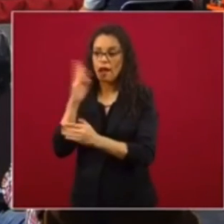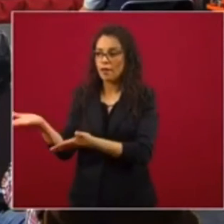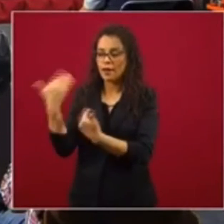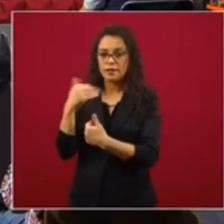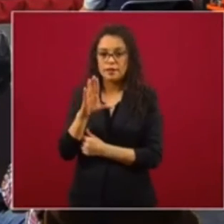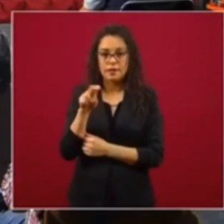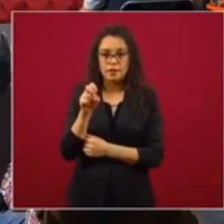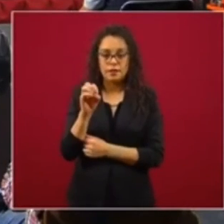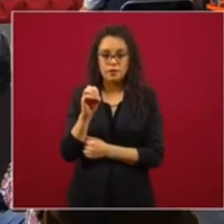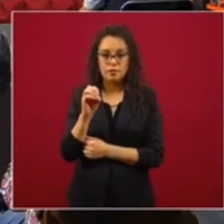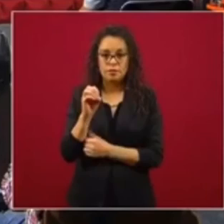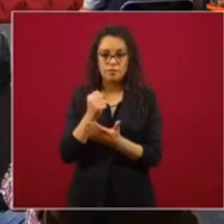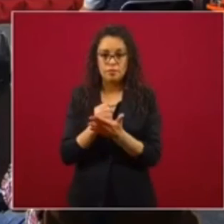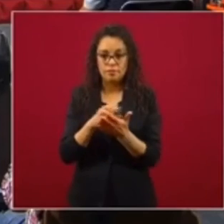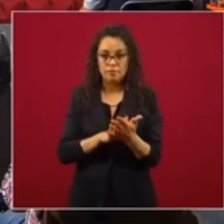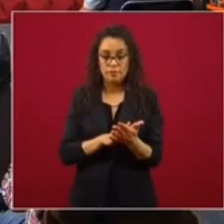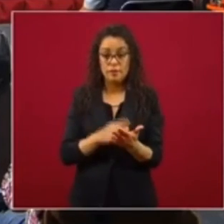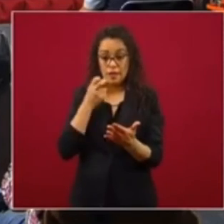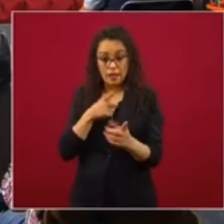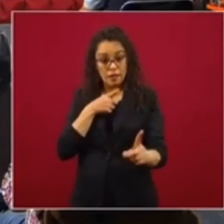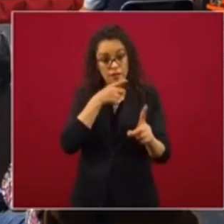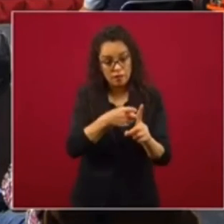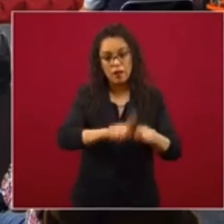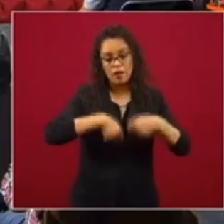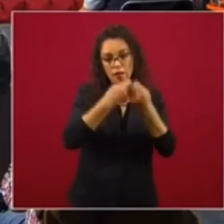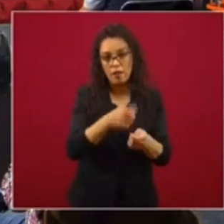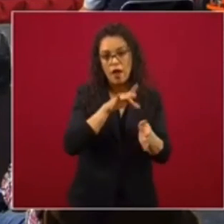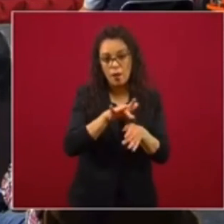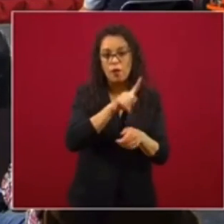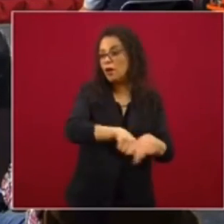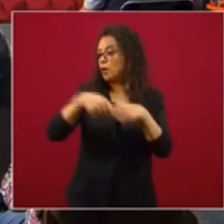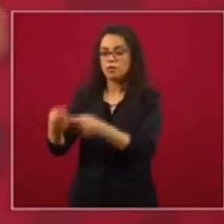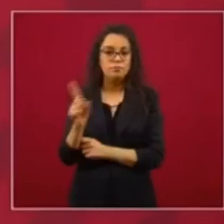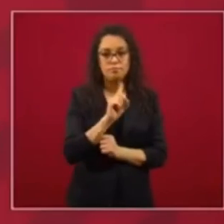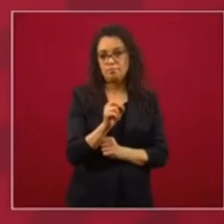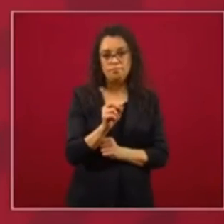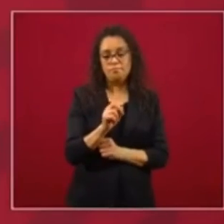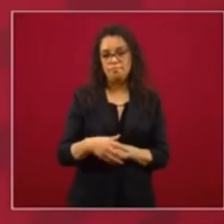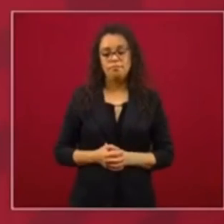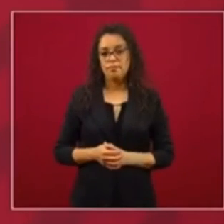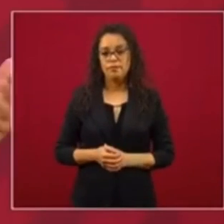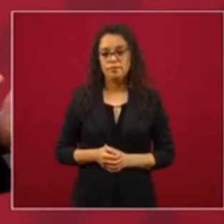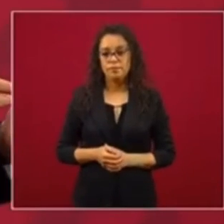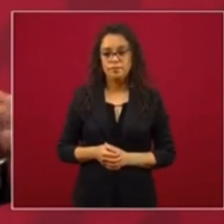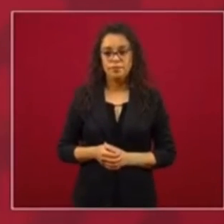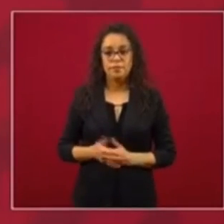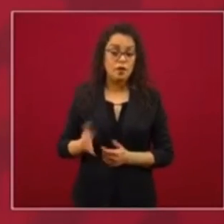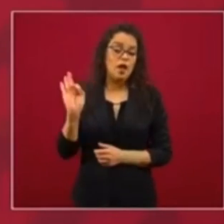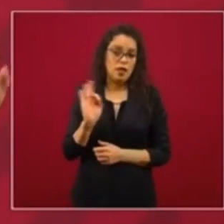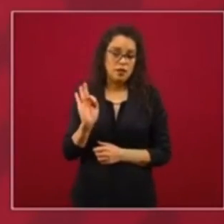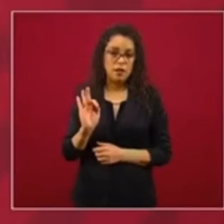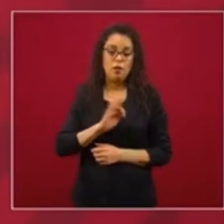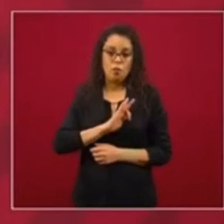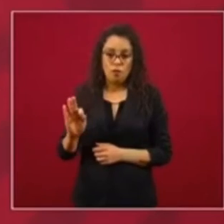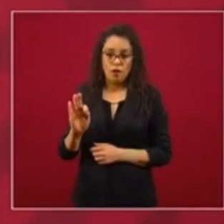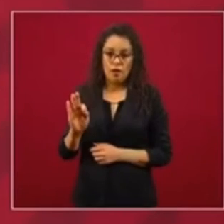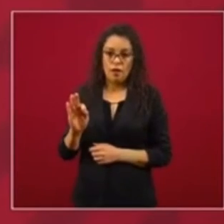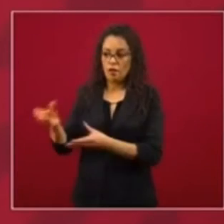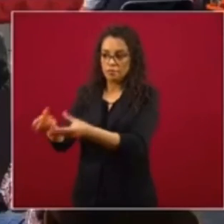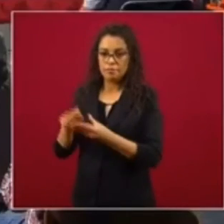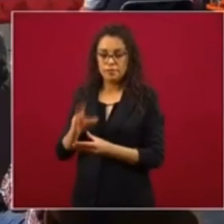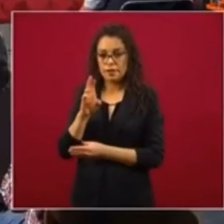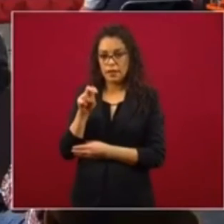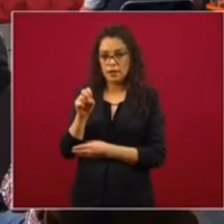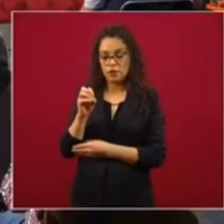y a través de esa organización se entregan los apoyos. No, puede ser que se recoja el censo que tengan los